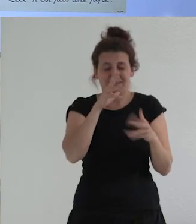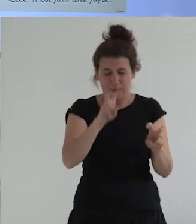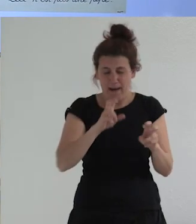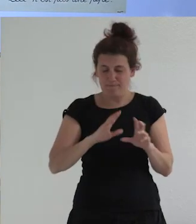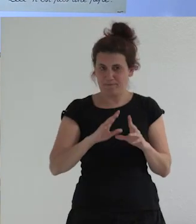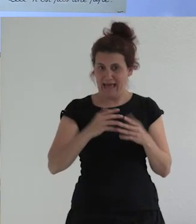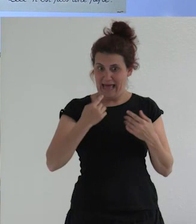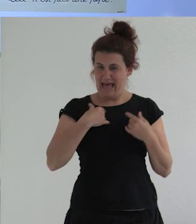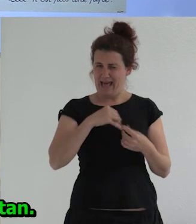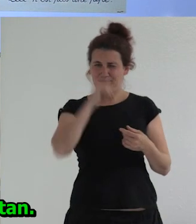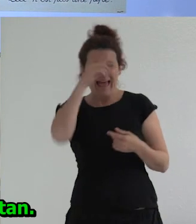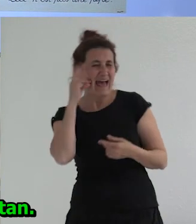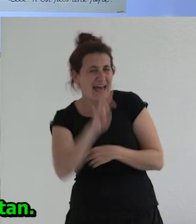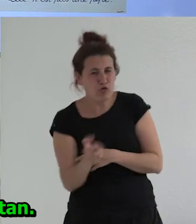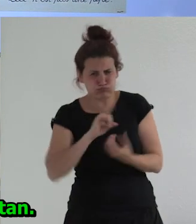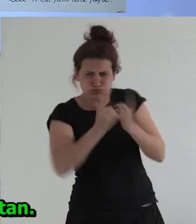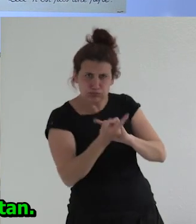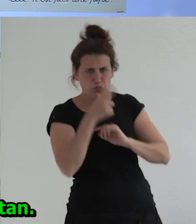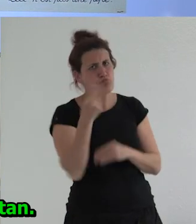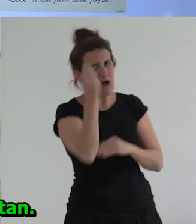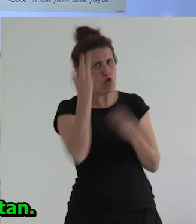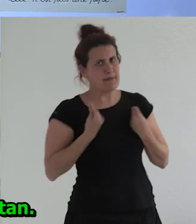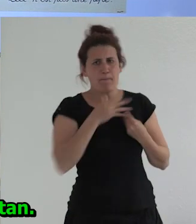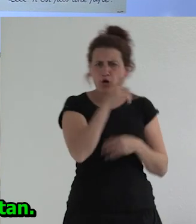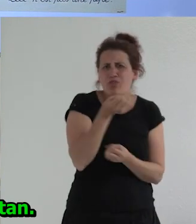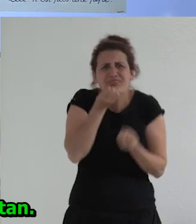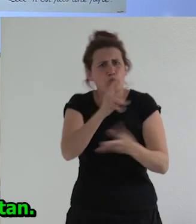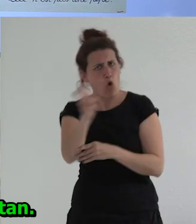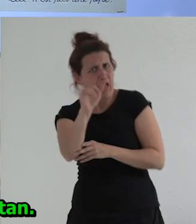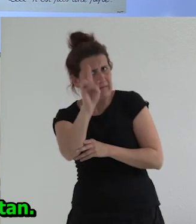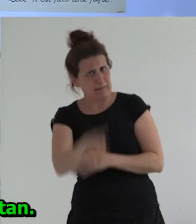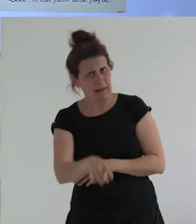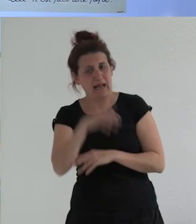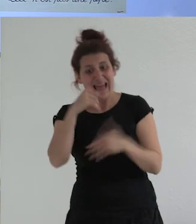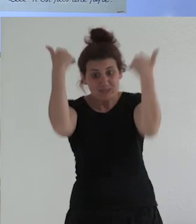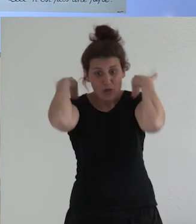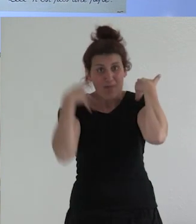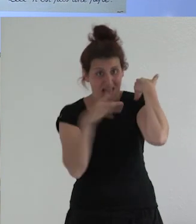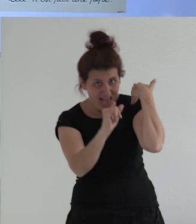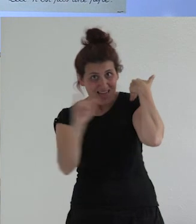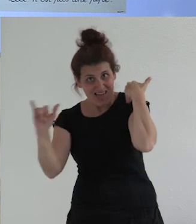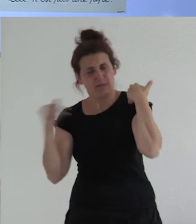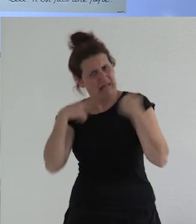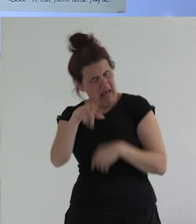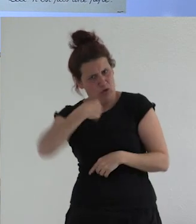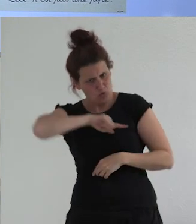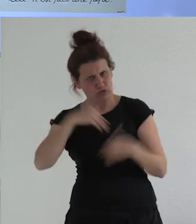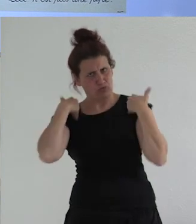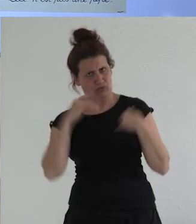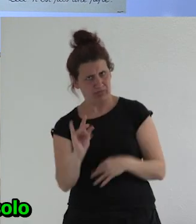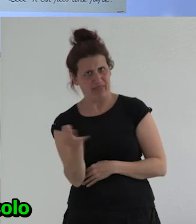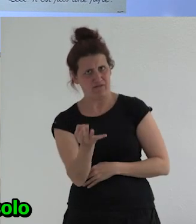mejorará su vida seguro pero tiene que haber otros discursos y la responsabilidad de que existan es nuestra primero la responsabilidad de que puedan haber otros